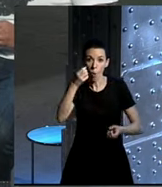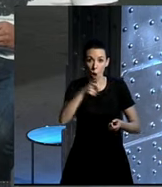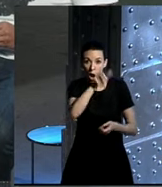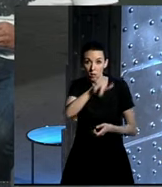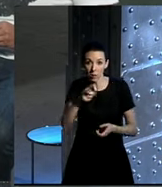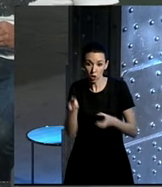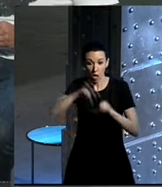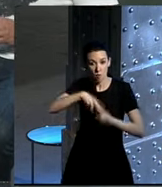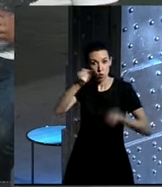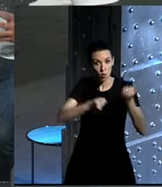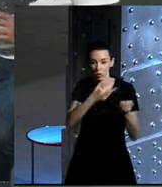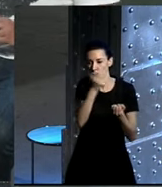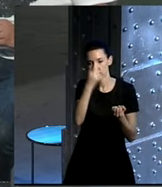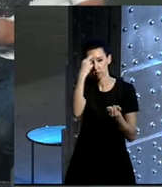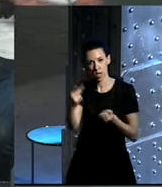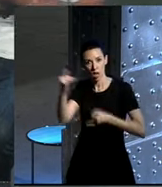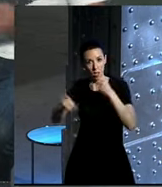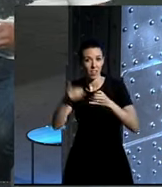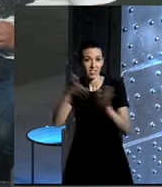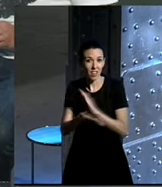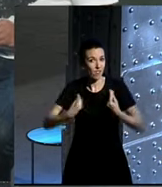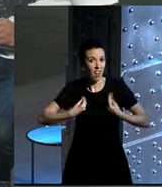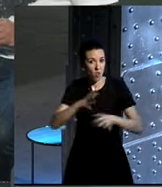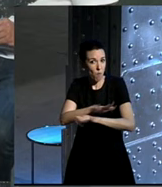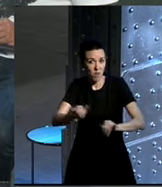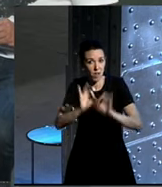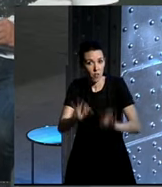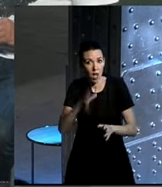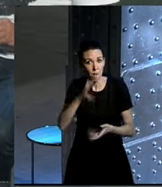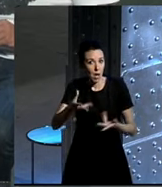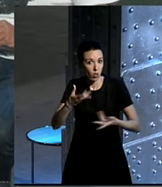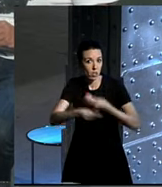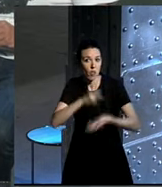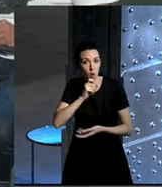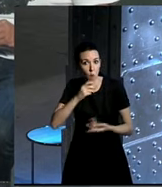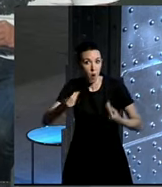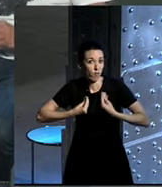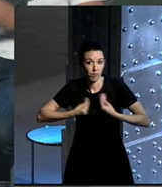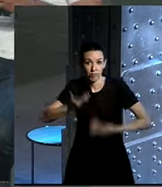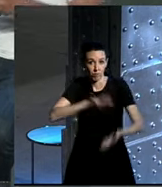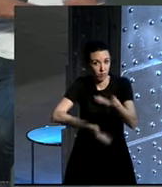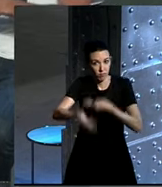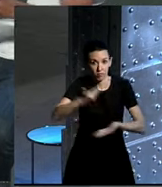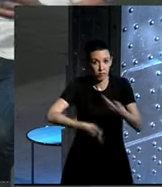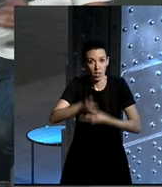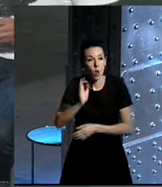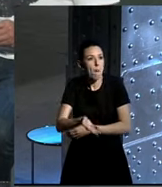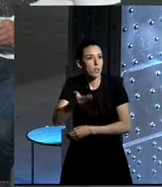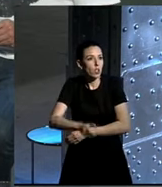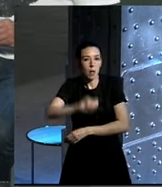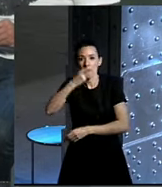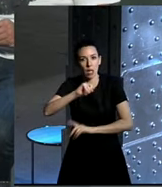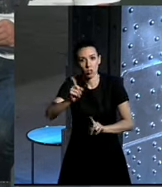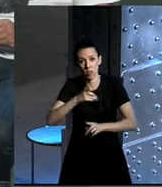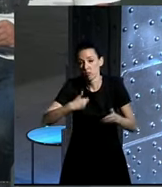deberían respetar a los ciclistas. Es una cuestión de convivencia, pero la convivencia es un músculo que se ejerce conviviendo. Efectivamente. Tampoco hay que darle más importancia, aprenderemos